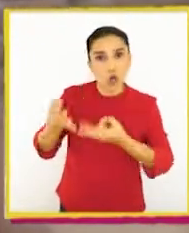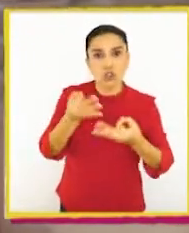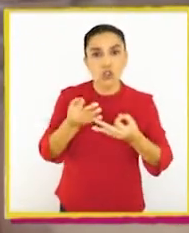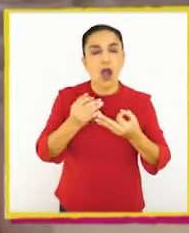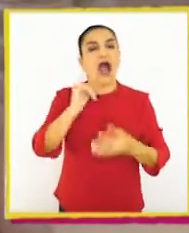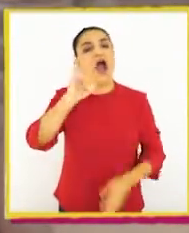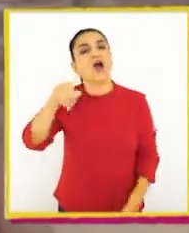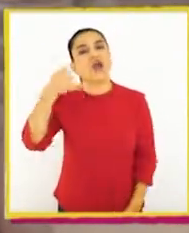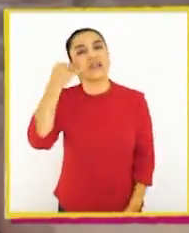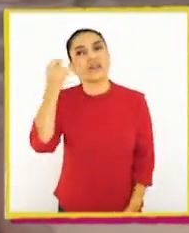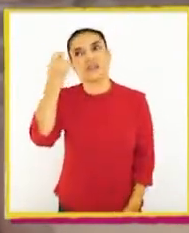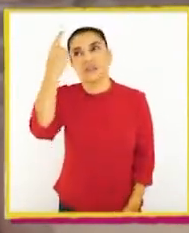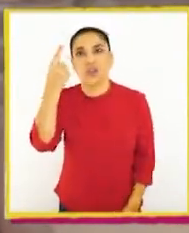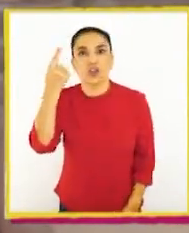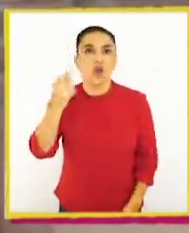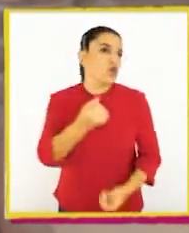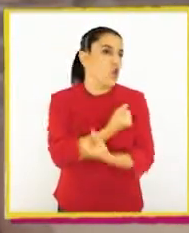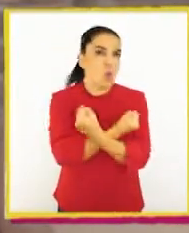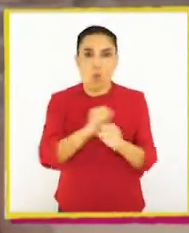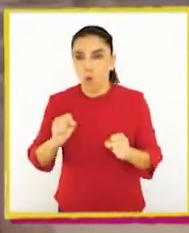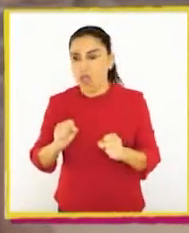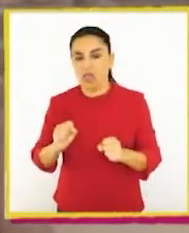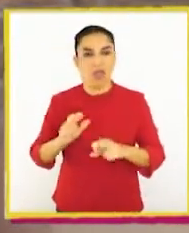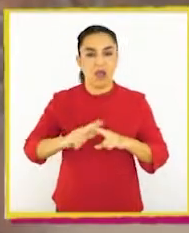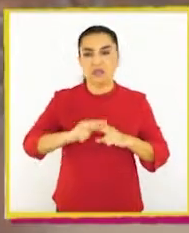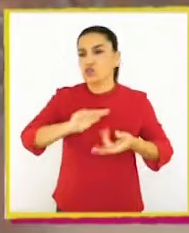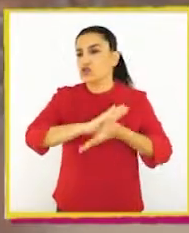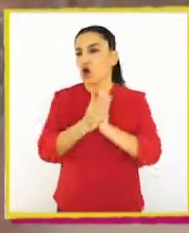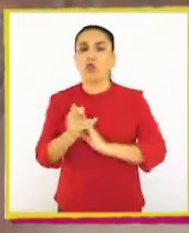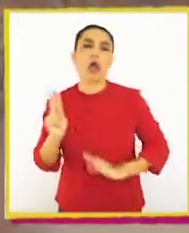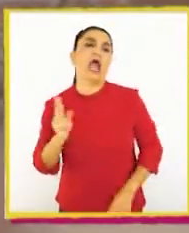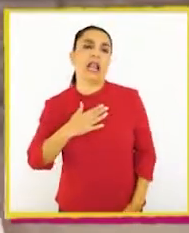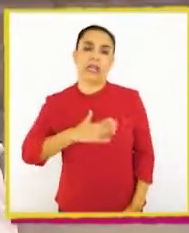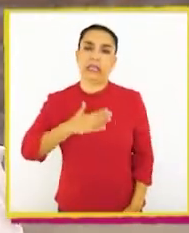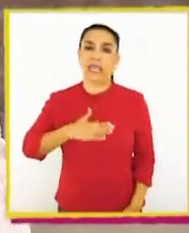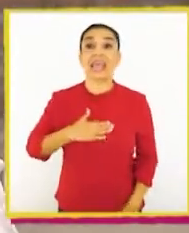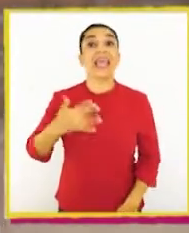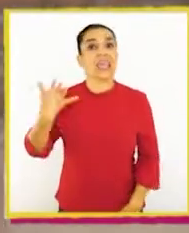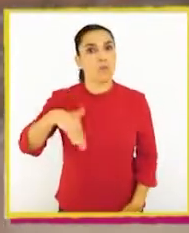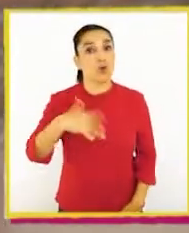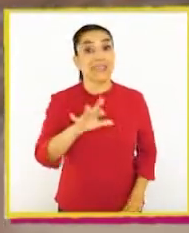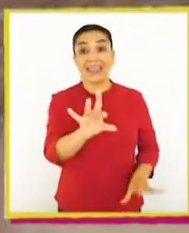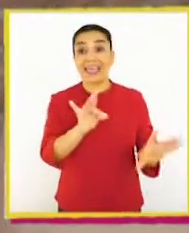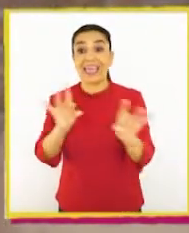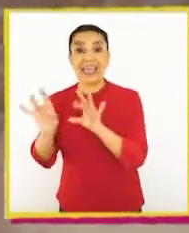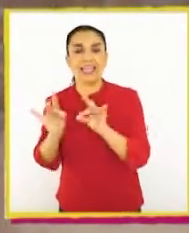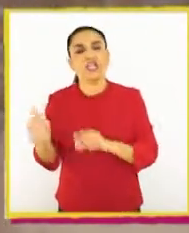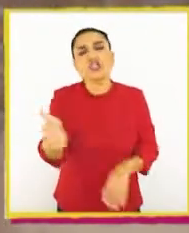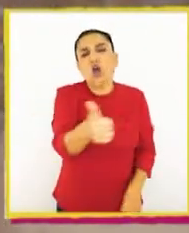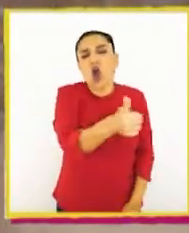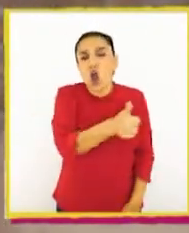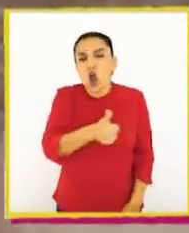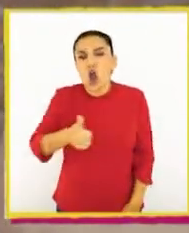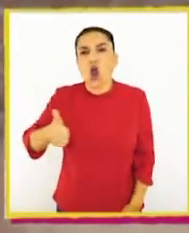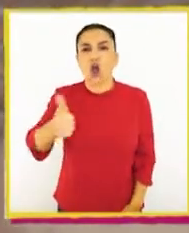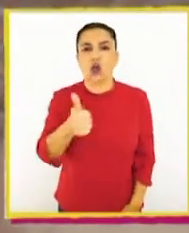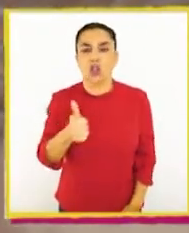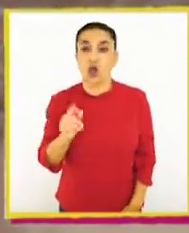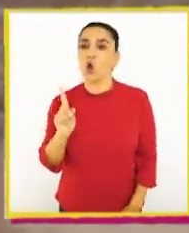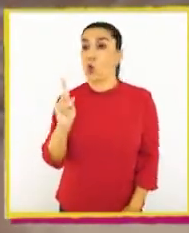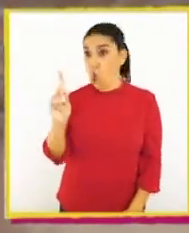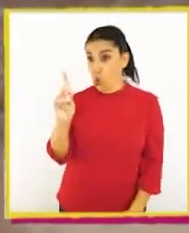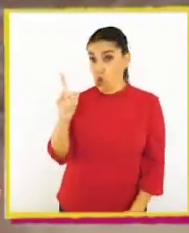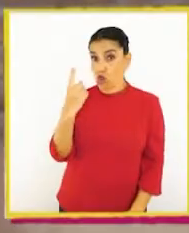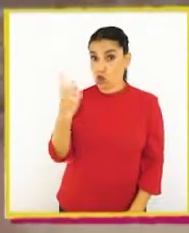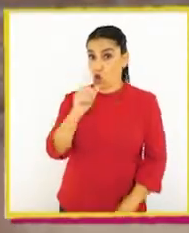Joaquín entendió que no podía hacer todo lo que él quería, que es importante tener personas elegidas entre todos y evitar que uno solo